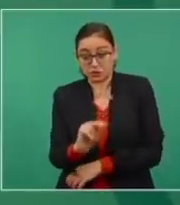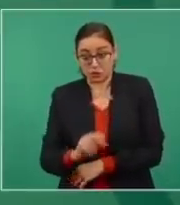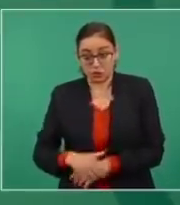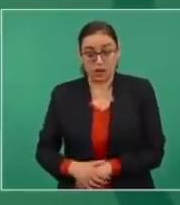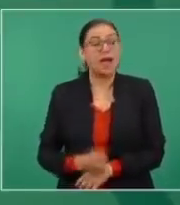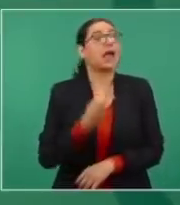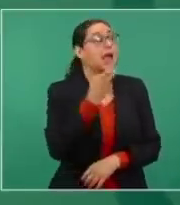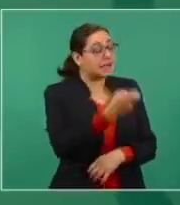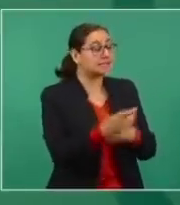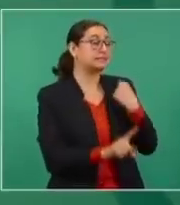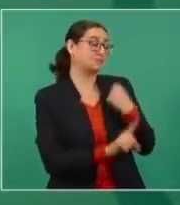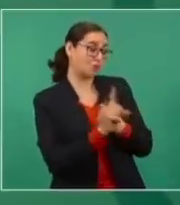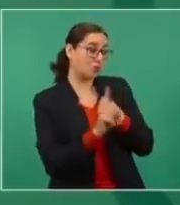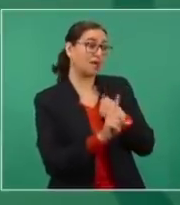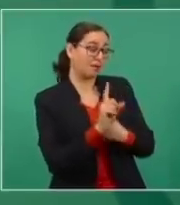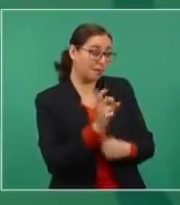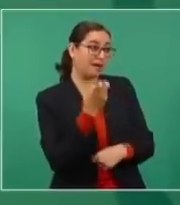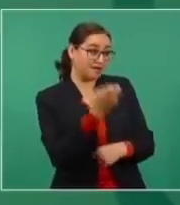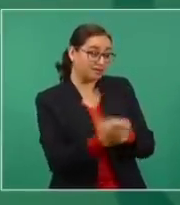parte del problema.